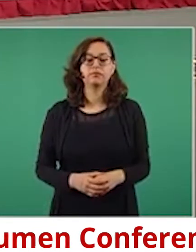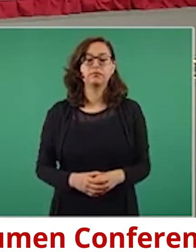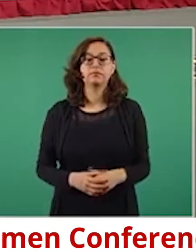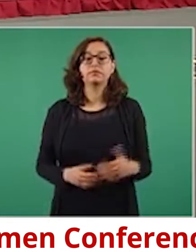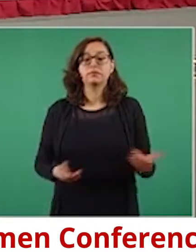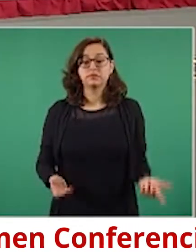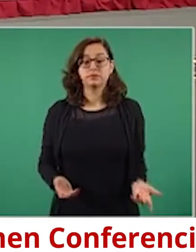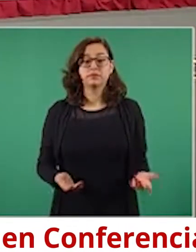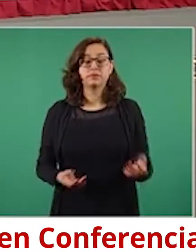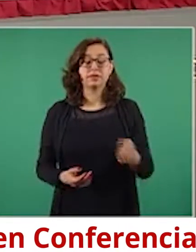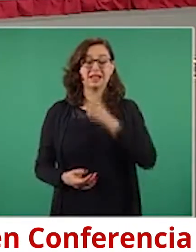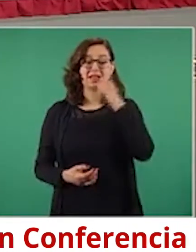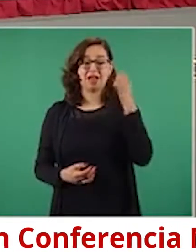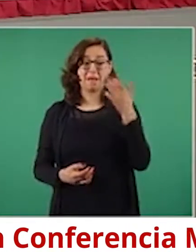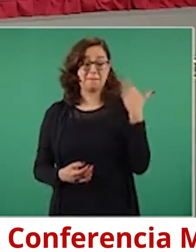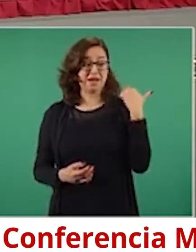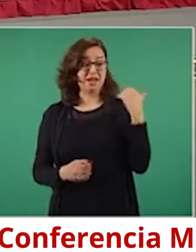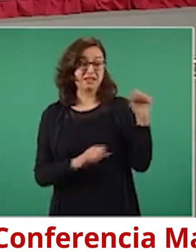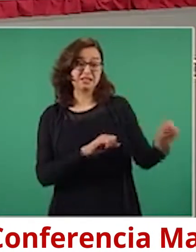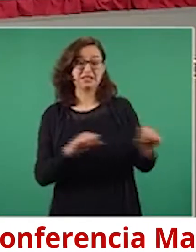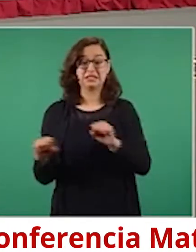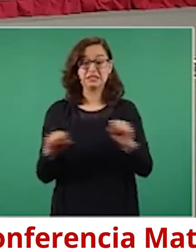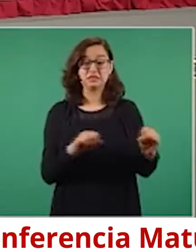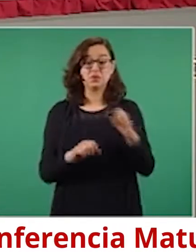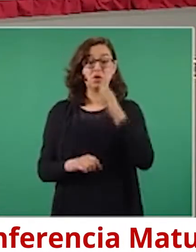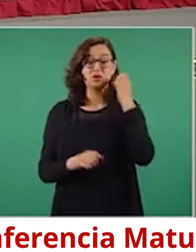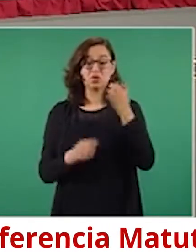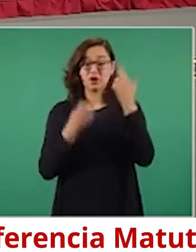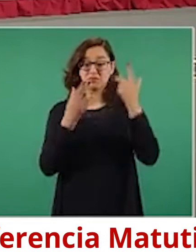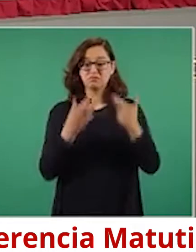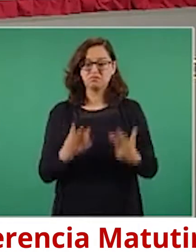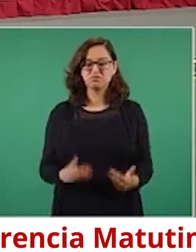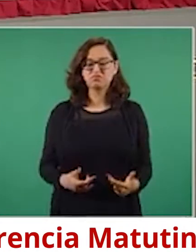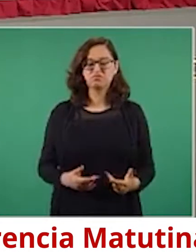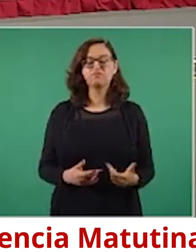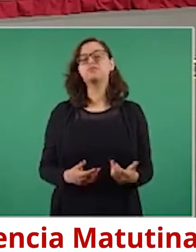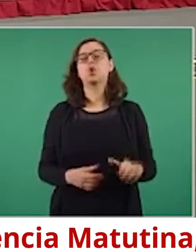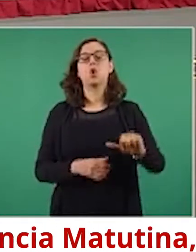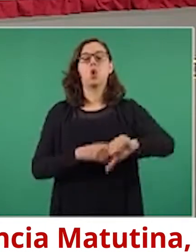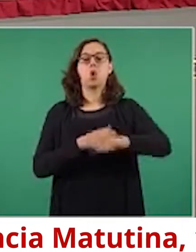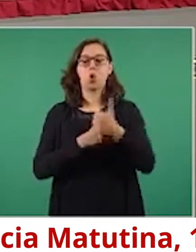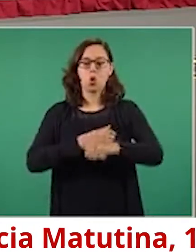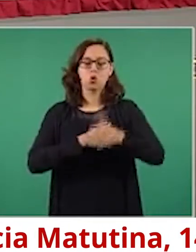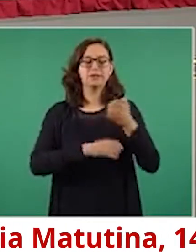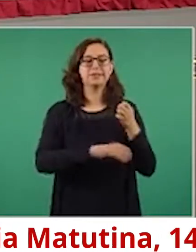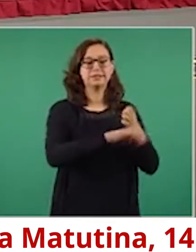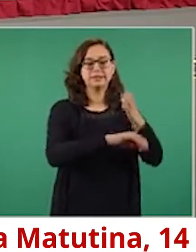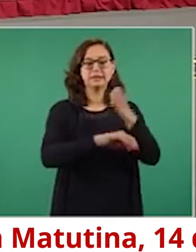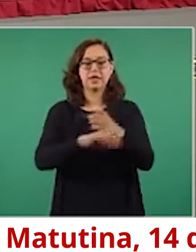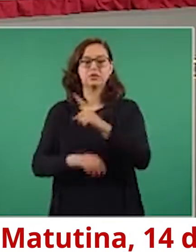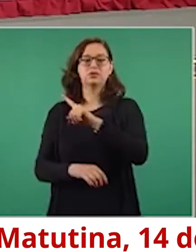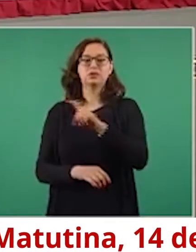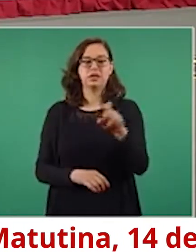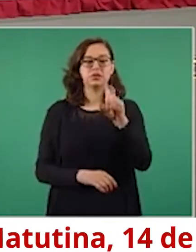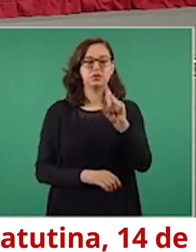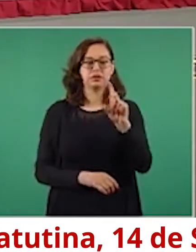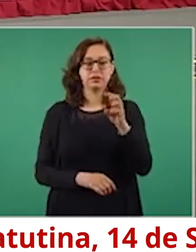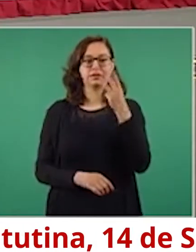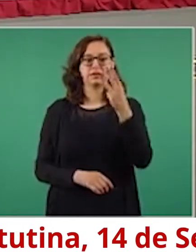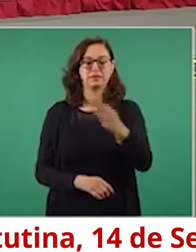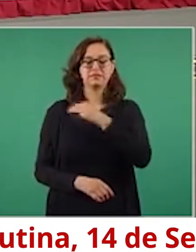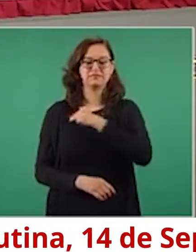afectadas por el sismo, bueno, tenemos 11 estados en 133 municipios, total de escuelas afectadas